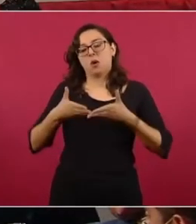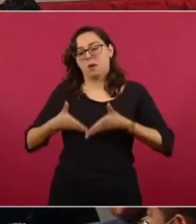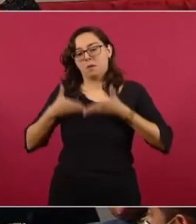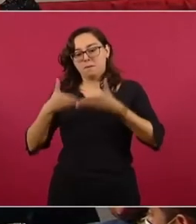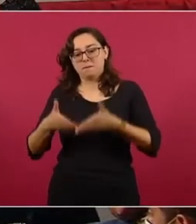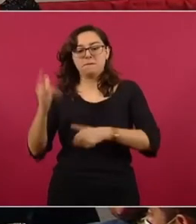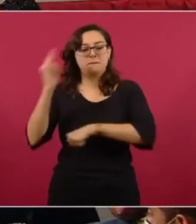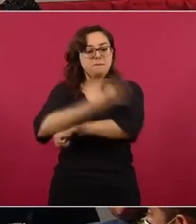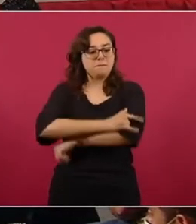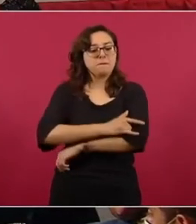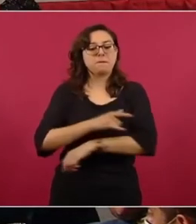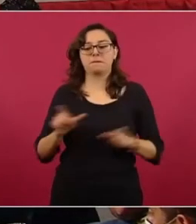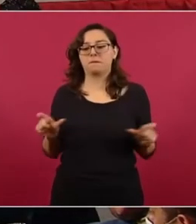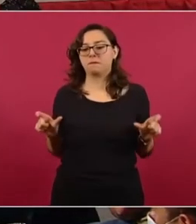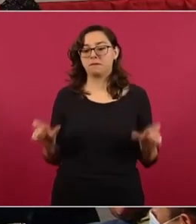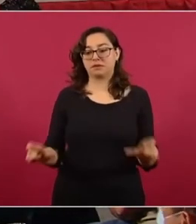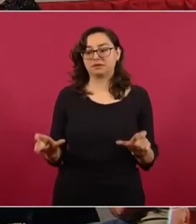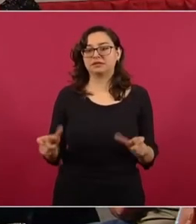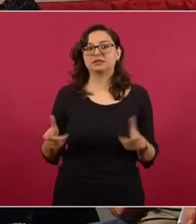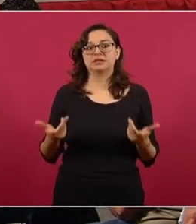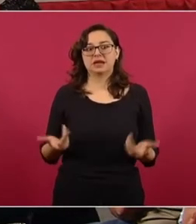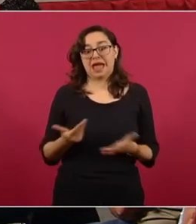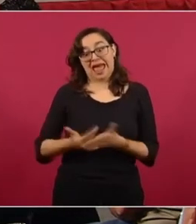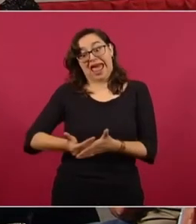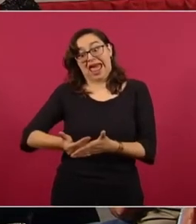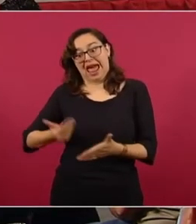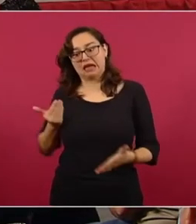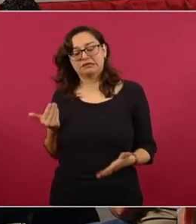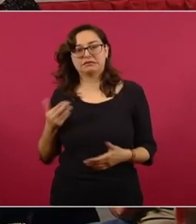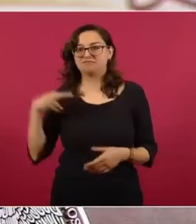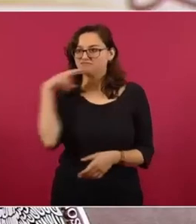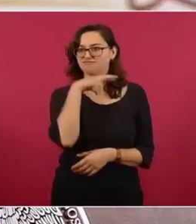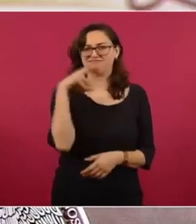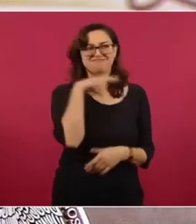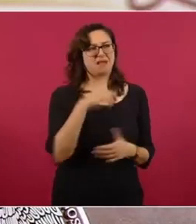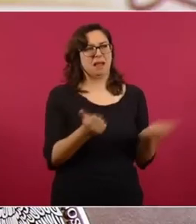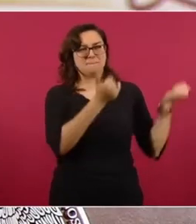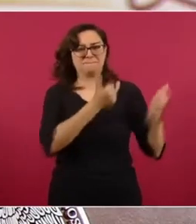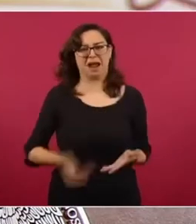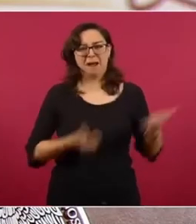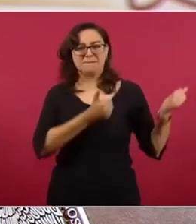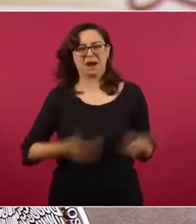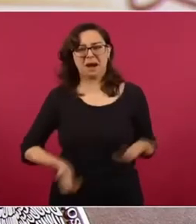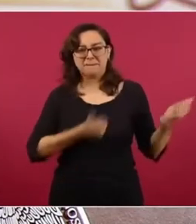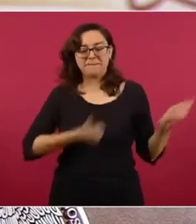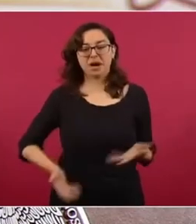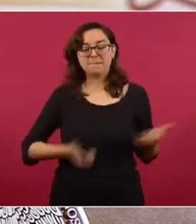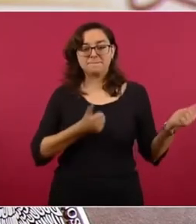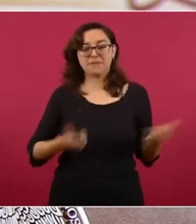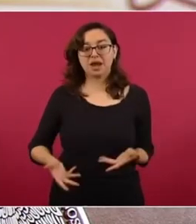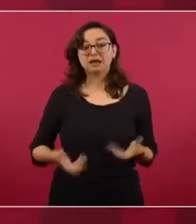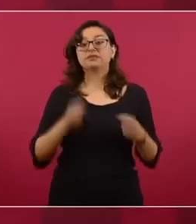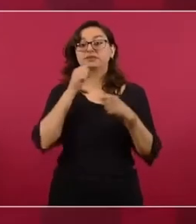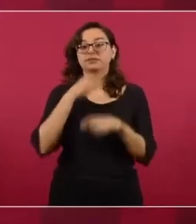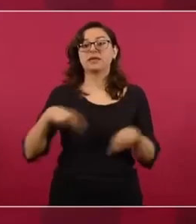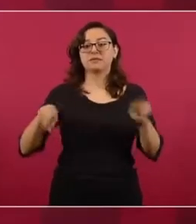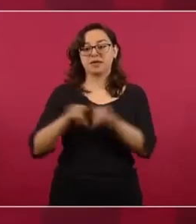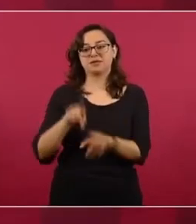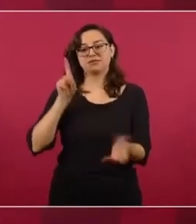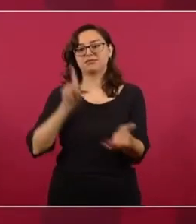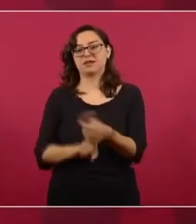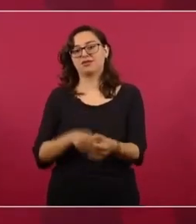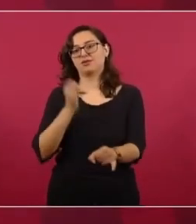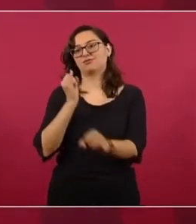y mantuvo, además, una violación a las disposiciones del decreto mediante comercio electrónico. Mediante